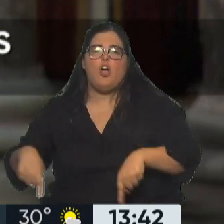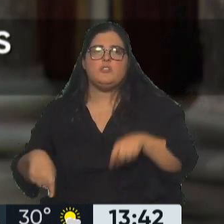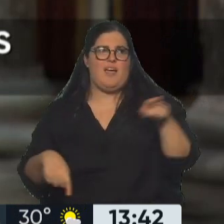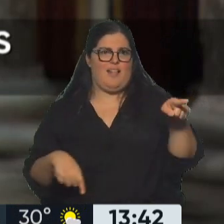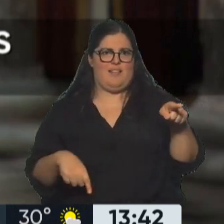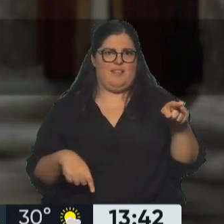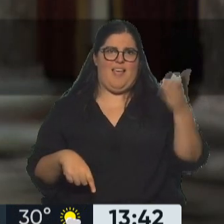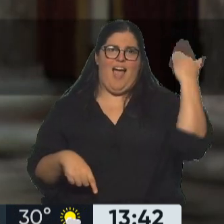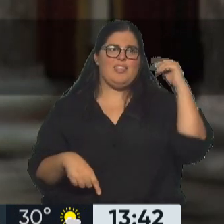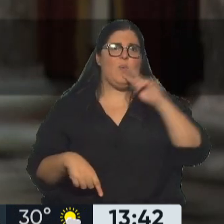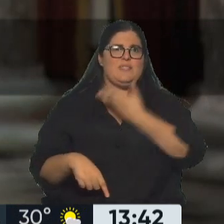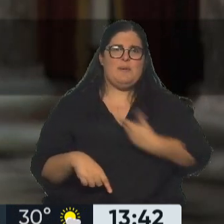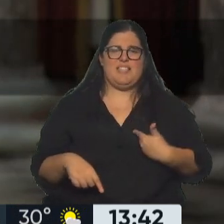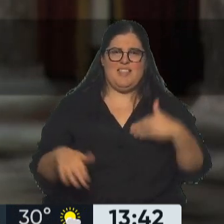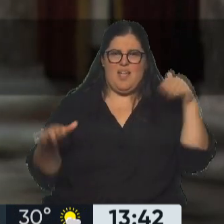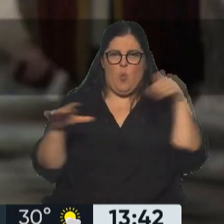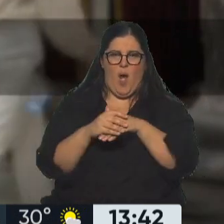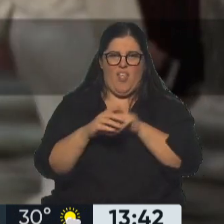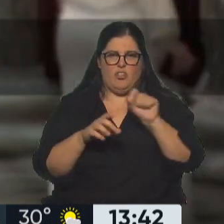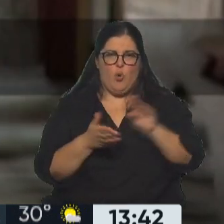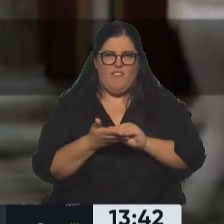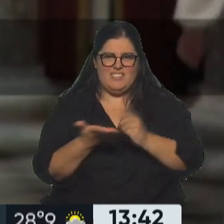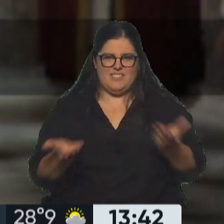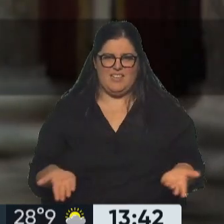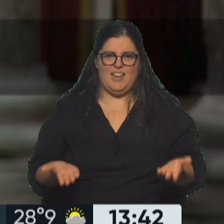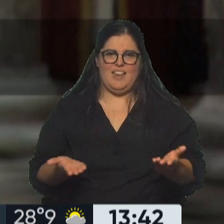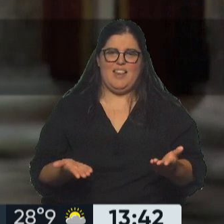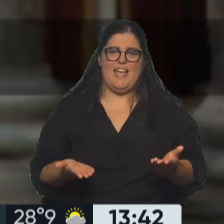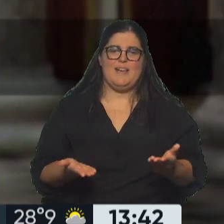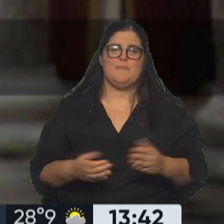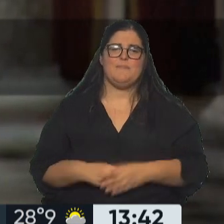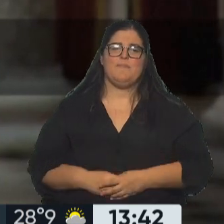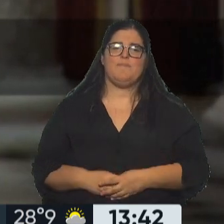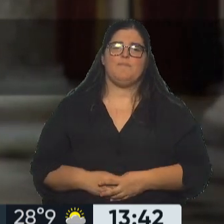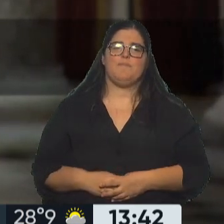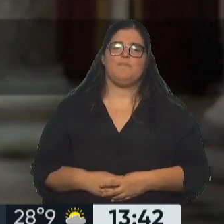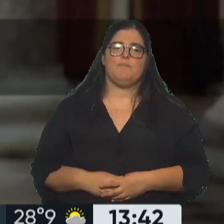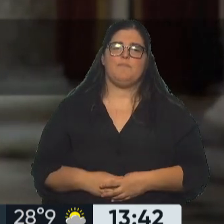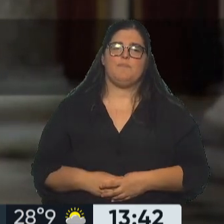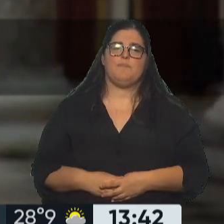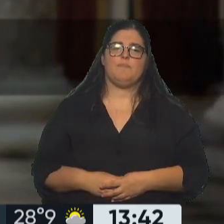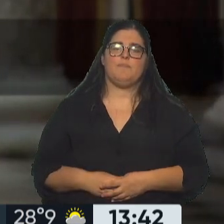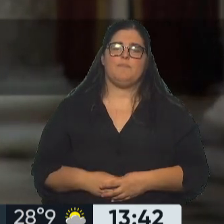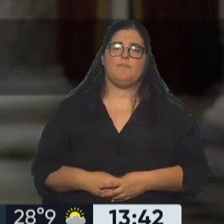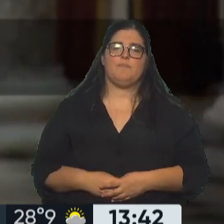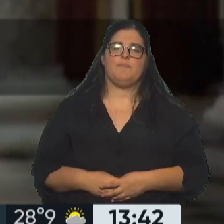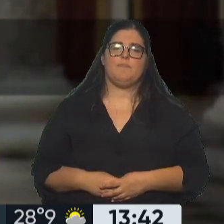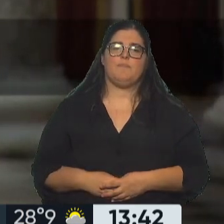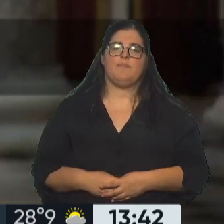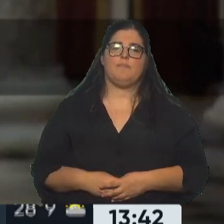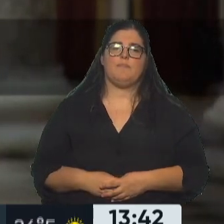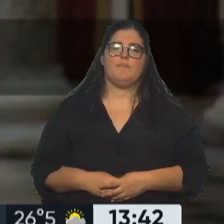president, keeping it for years out in the open in different locations. I do not think any American believes that